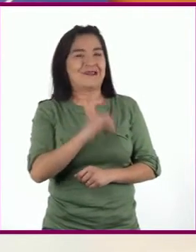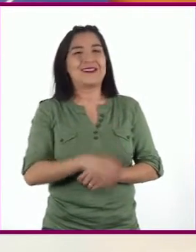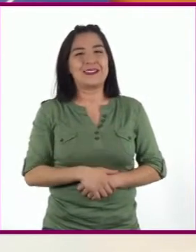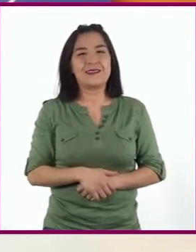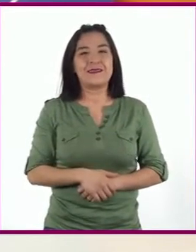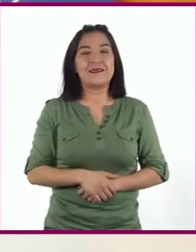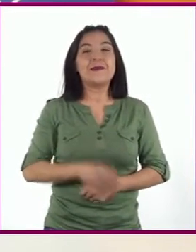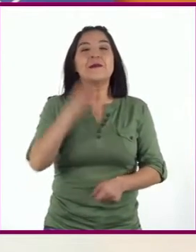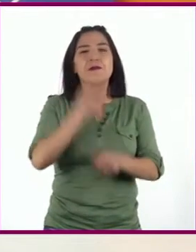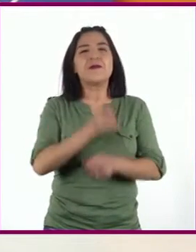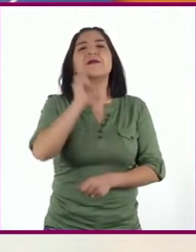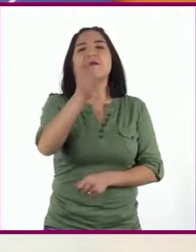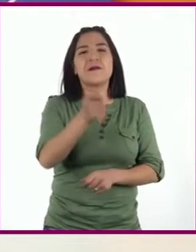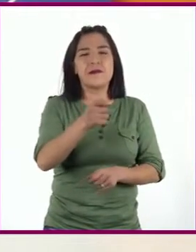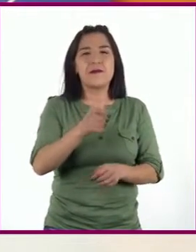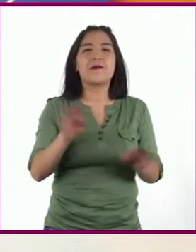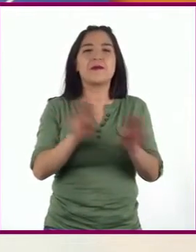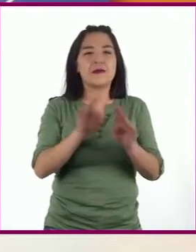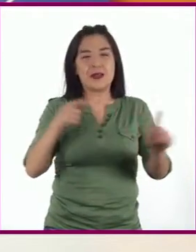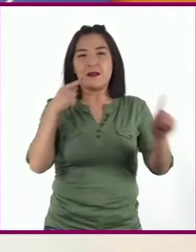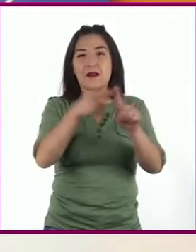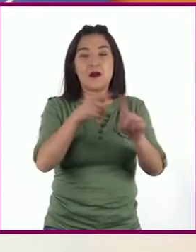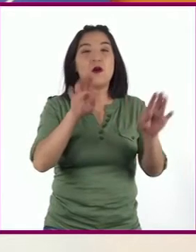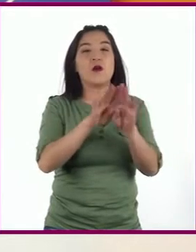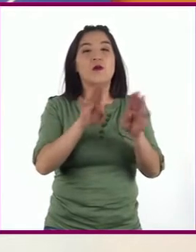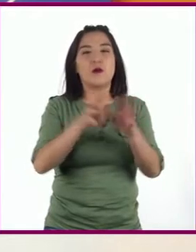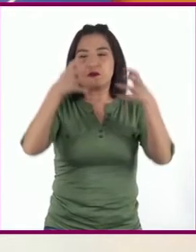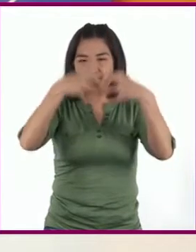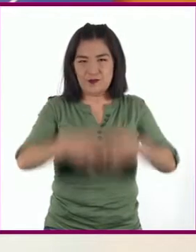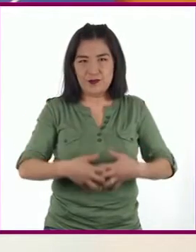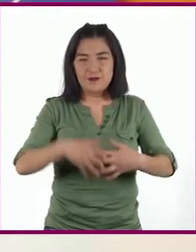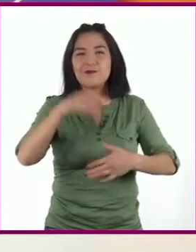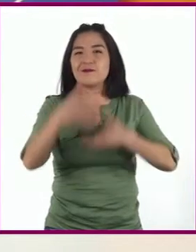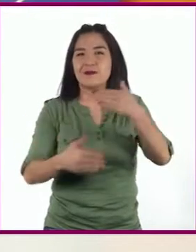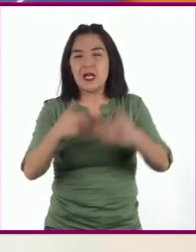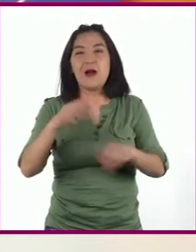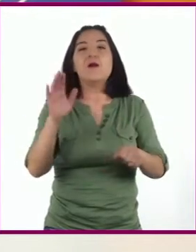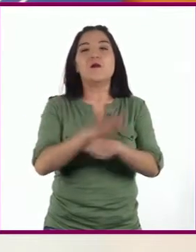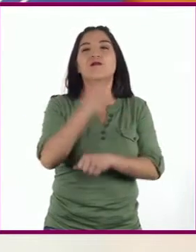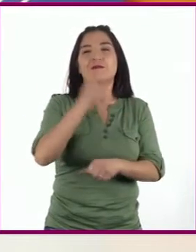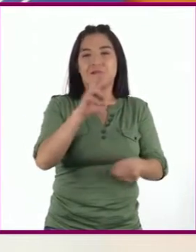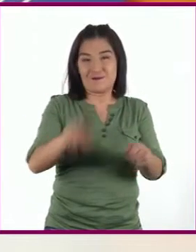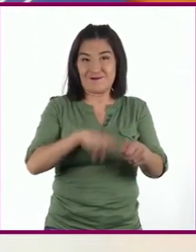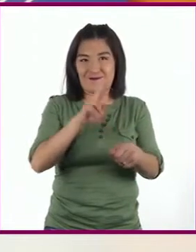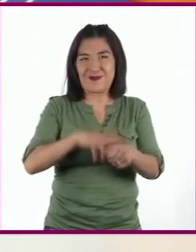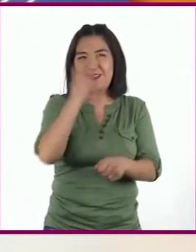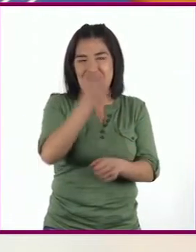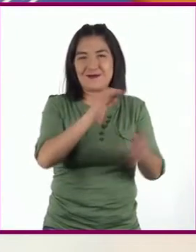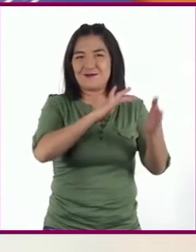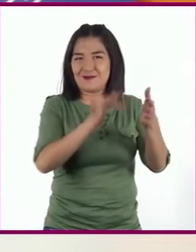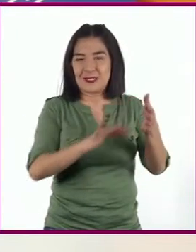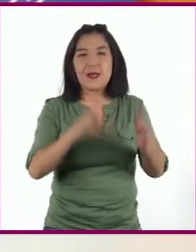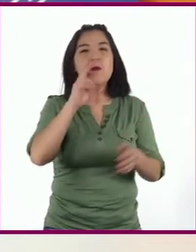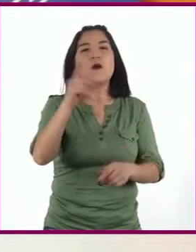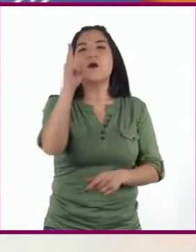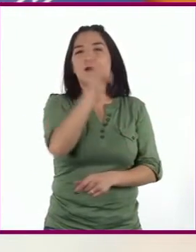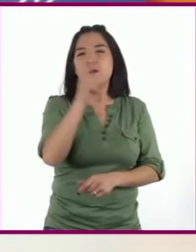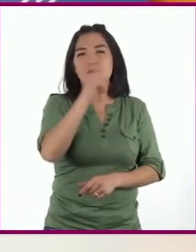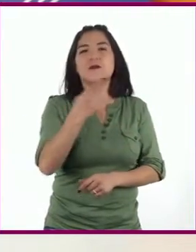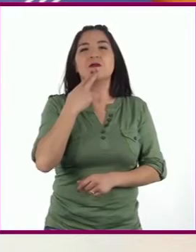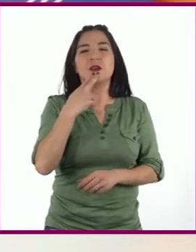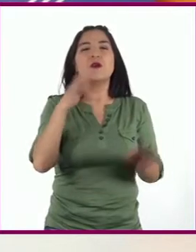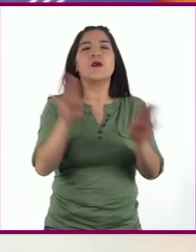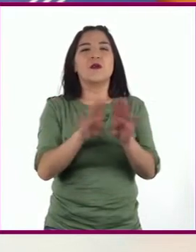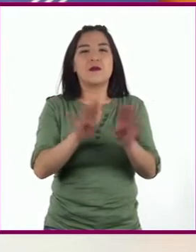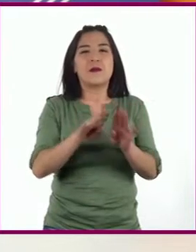tenemos una definición funcional y procedimental, ya que por la naturaleza del texto utiliza un lenguaje sencillo